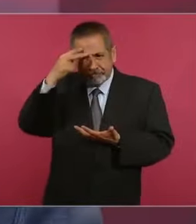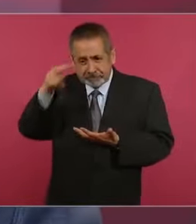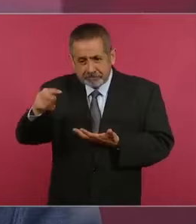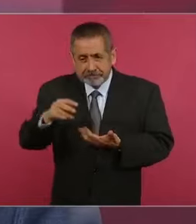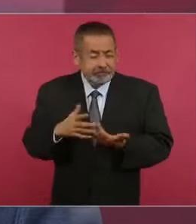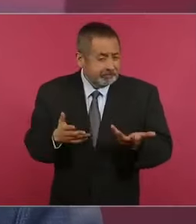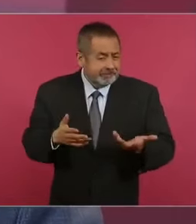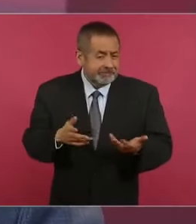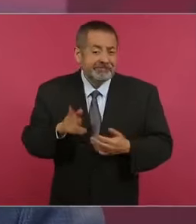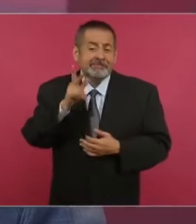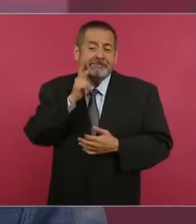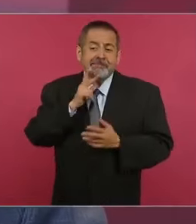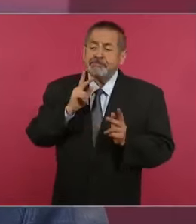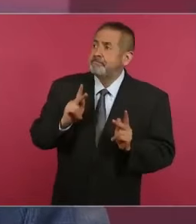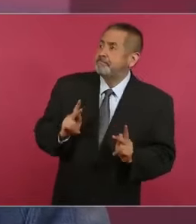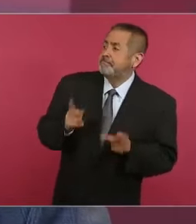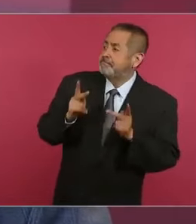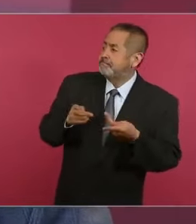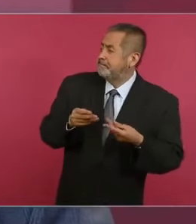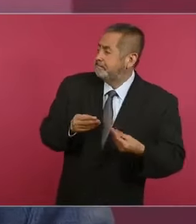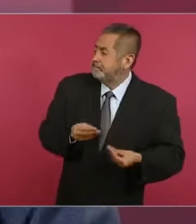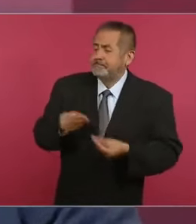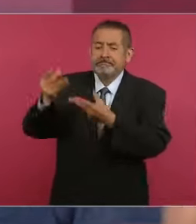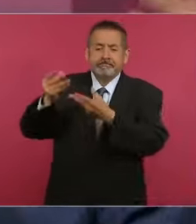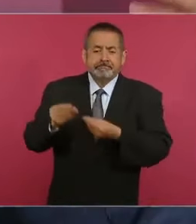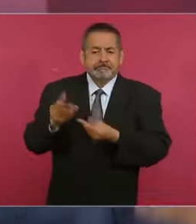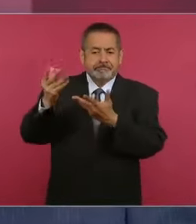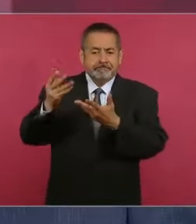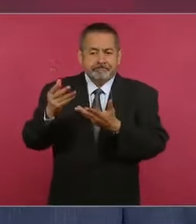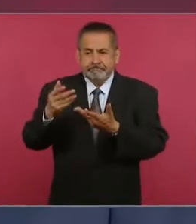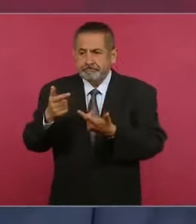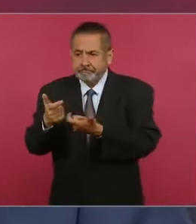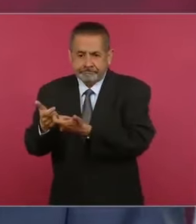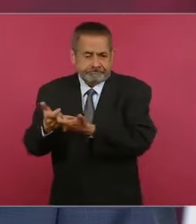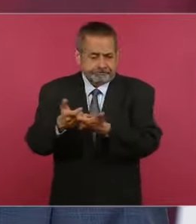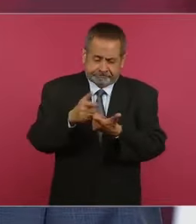es de todos.